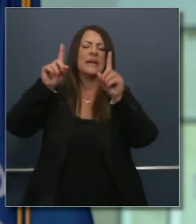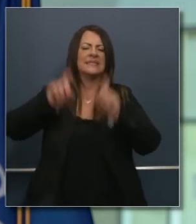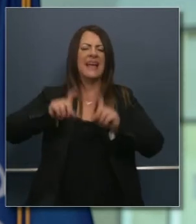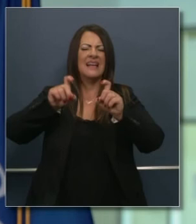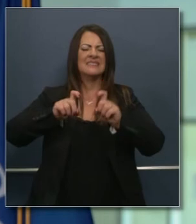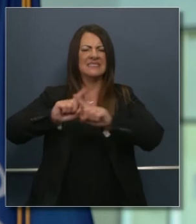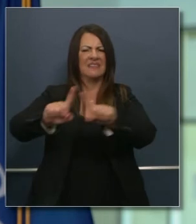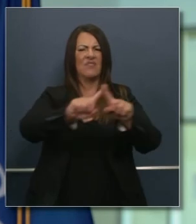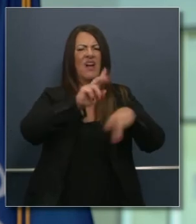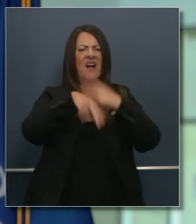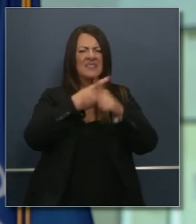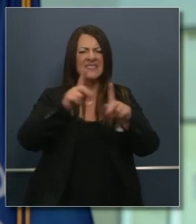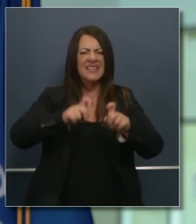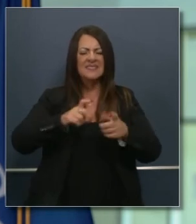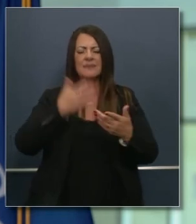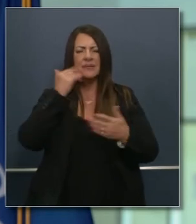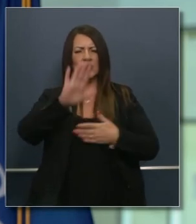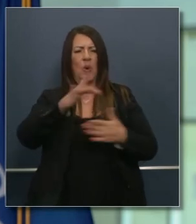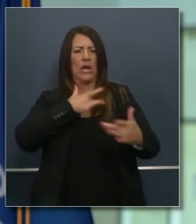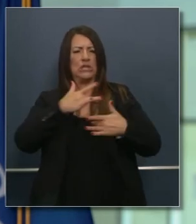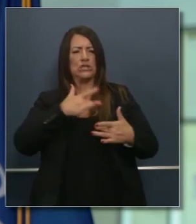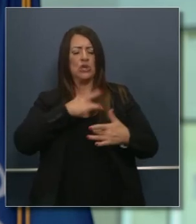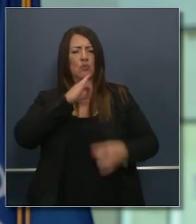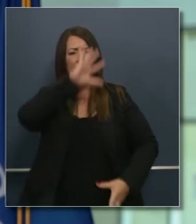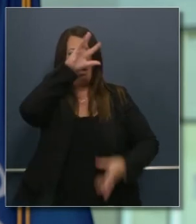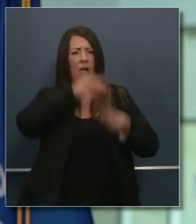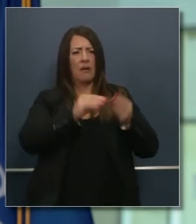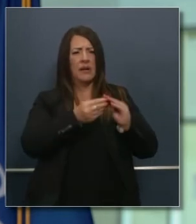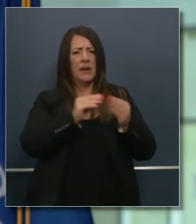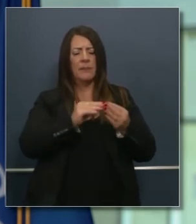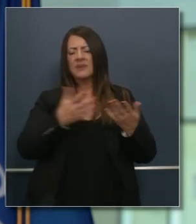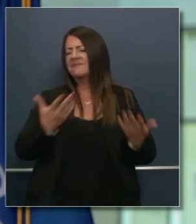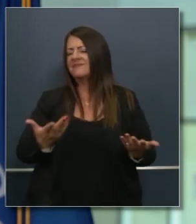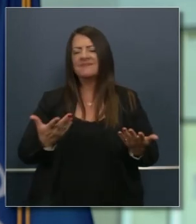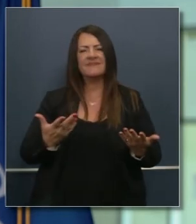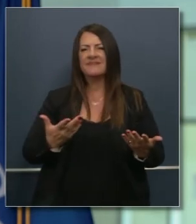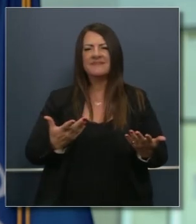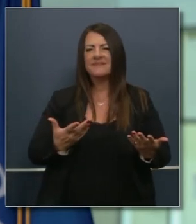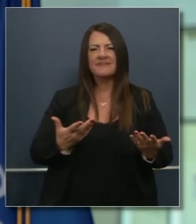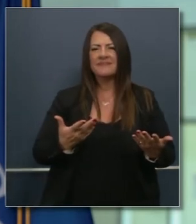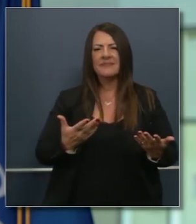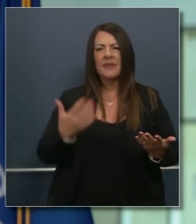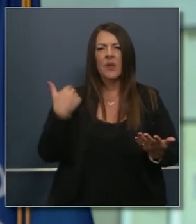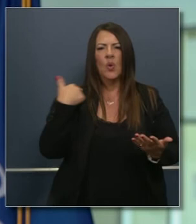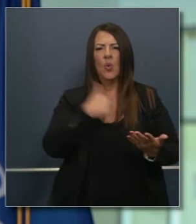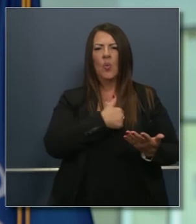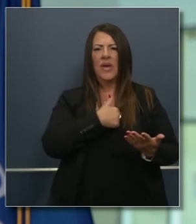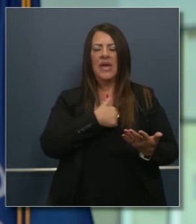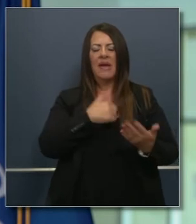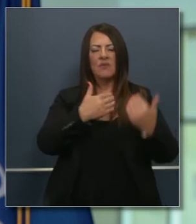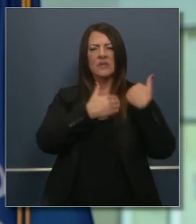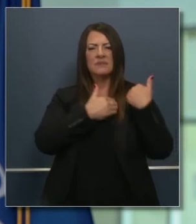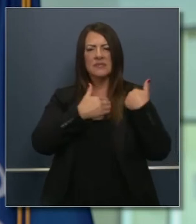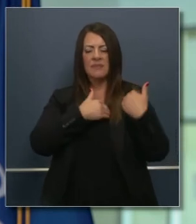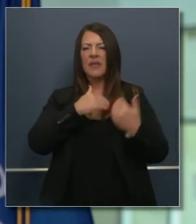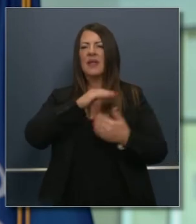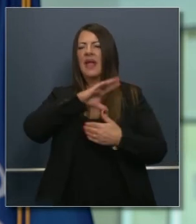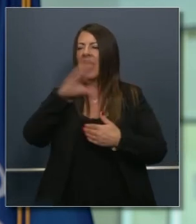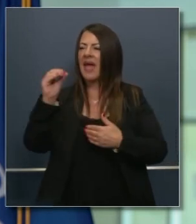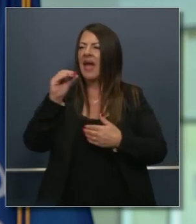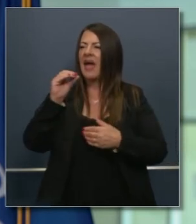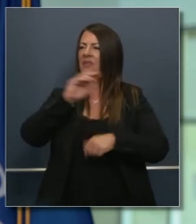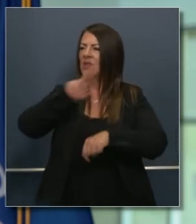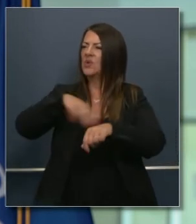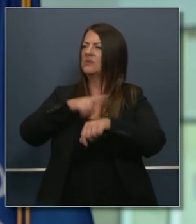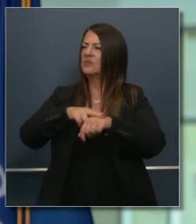más pruebas porque temo a las preguntas como la de usted o por el número total de infectados tenemos la responsabilidad el país